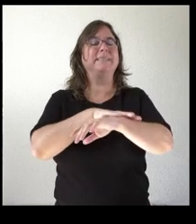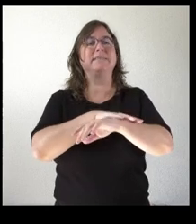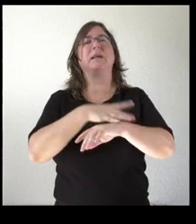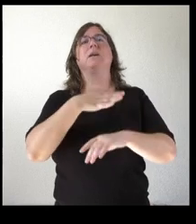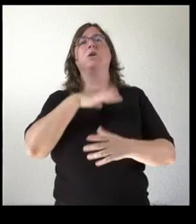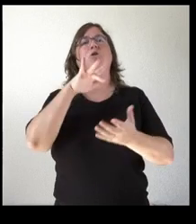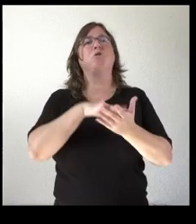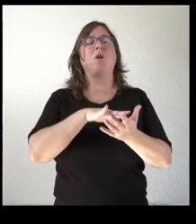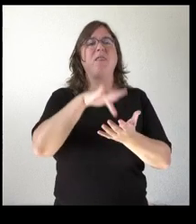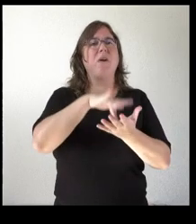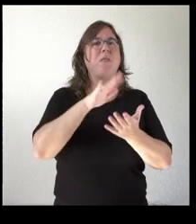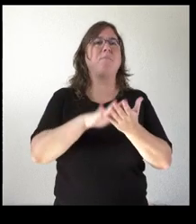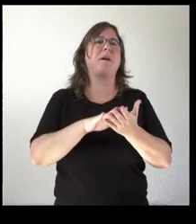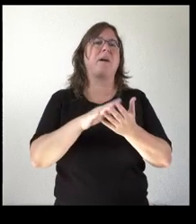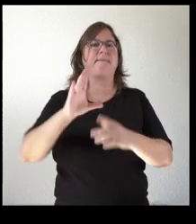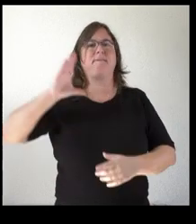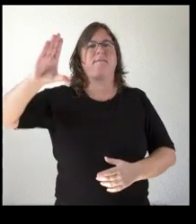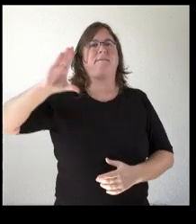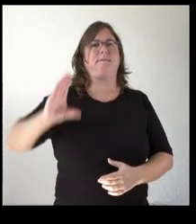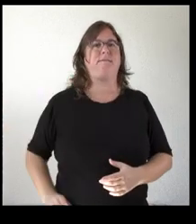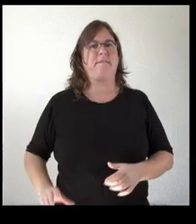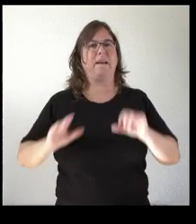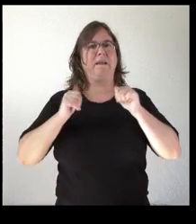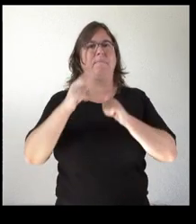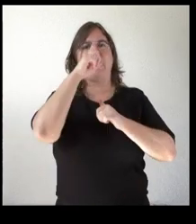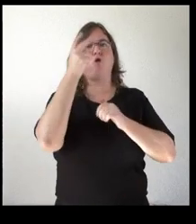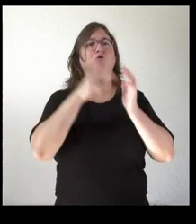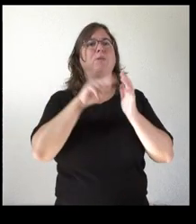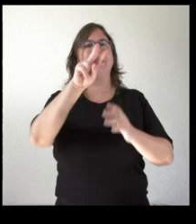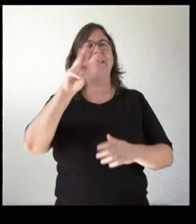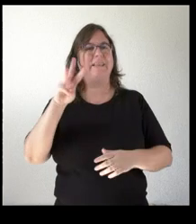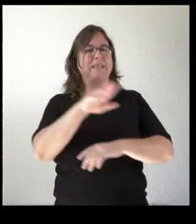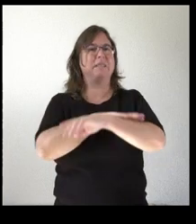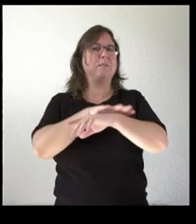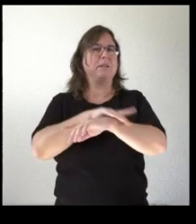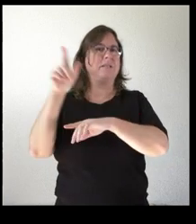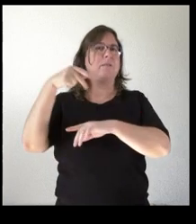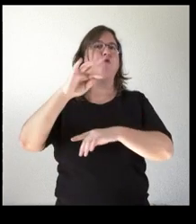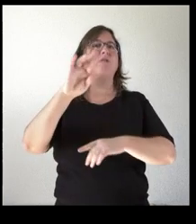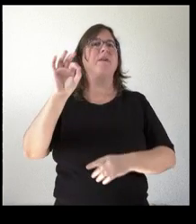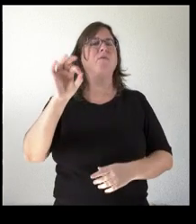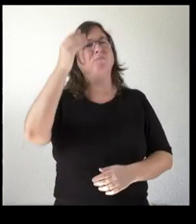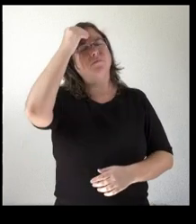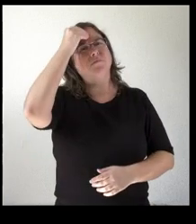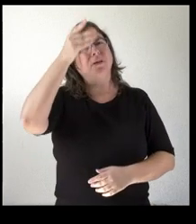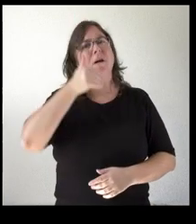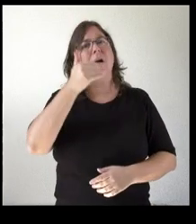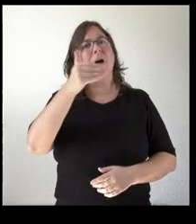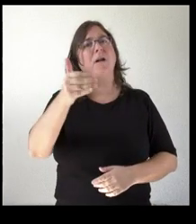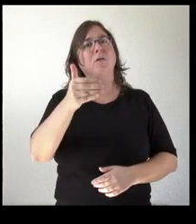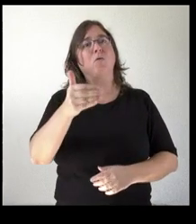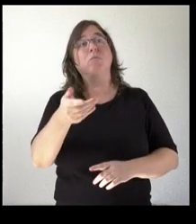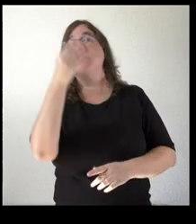fortunas ha dicho que va a ser temporal y aplicable en 2023 no sé si esto les hace plantearse quizá tomar el camino de